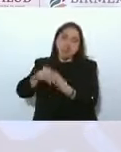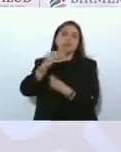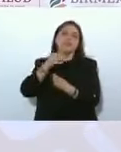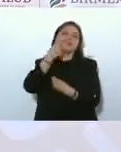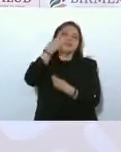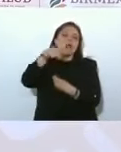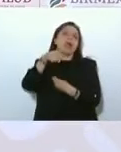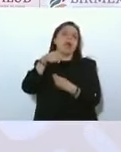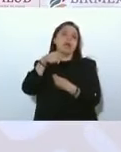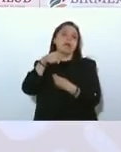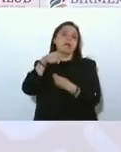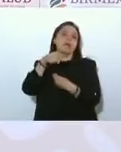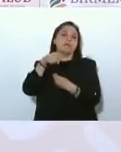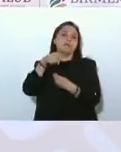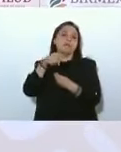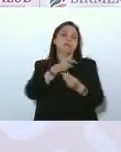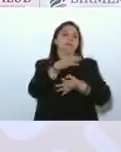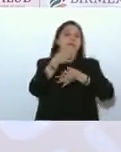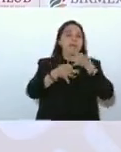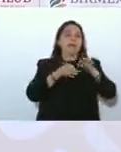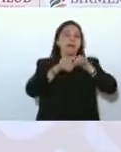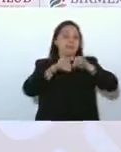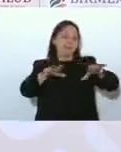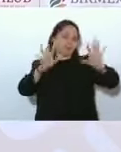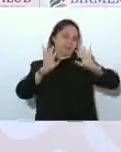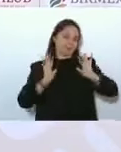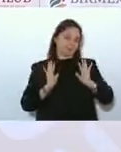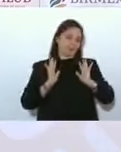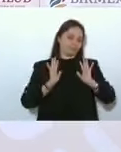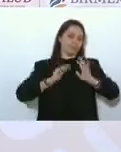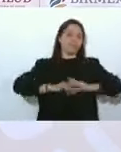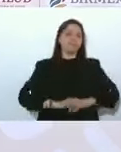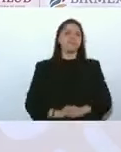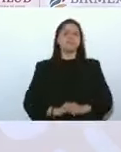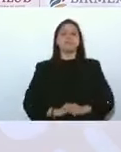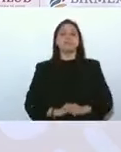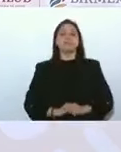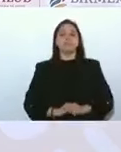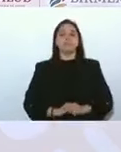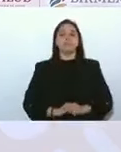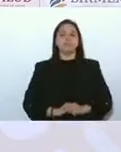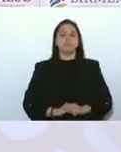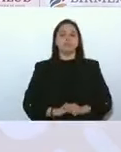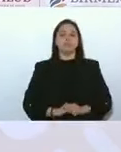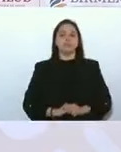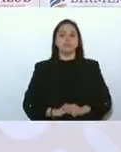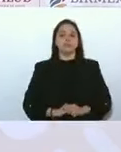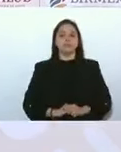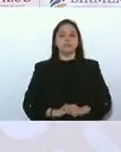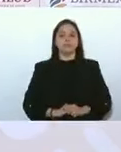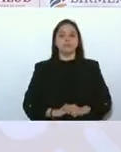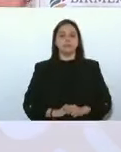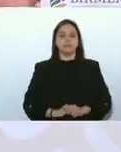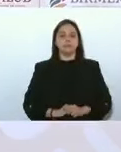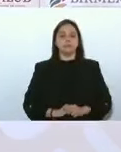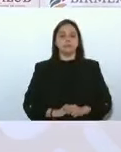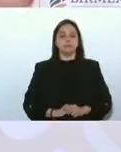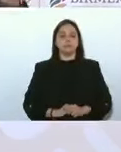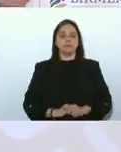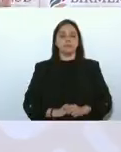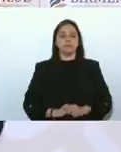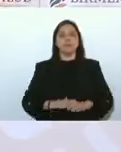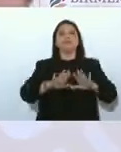para decirlo amablemente. ¿Y qué sucedía? Pues que